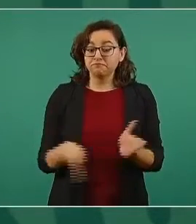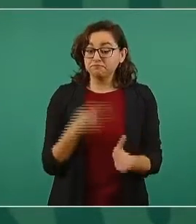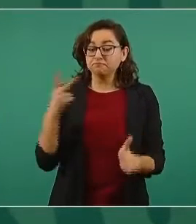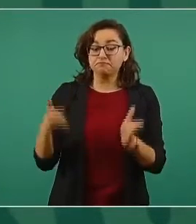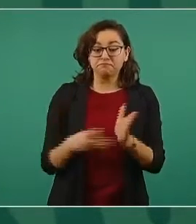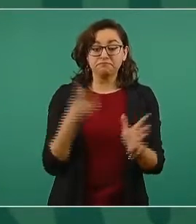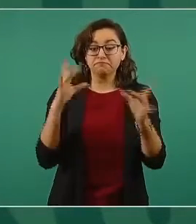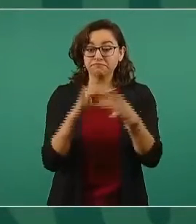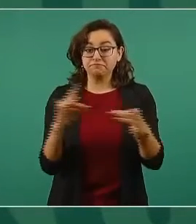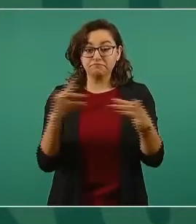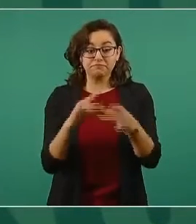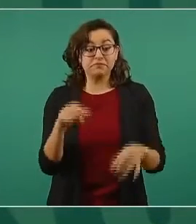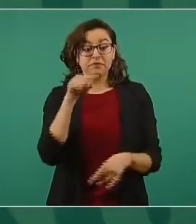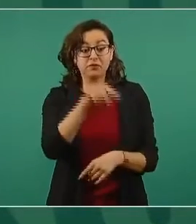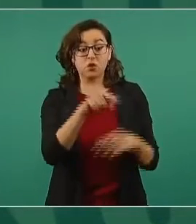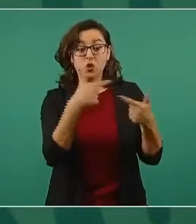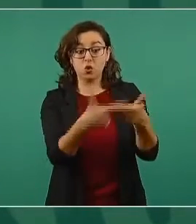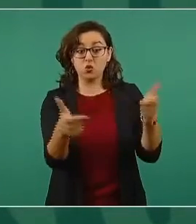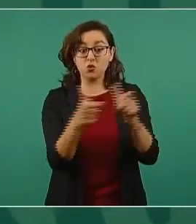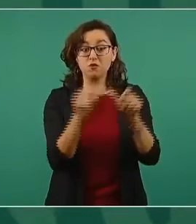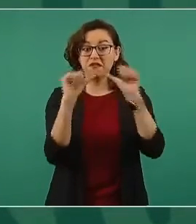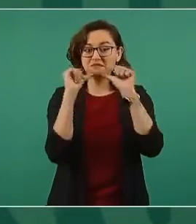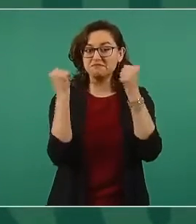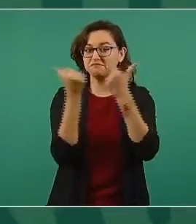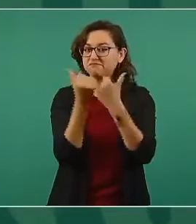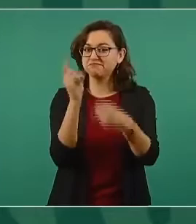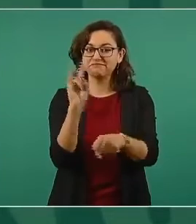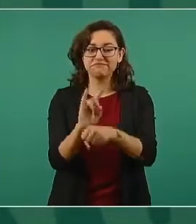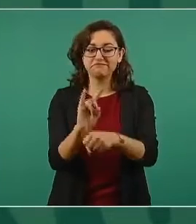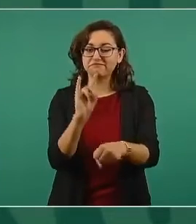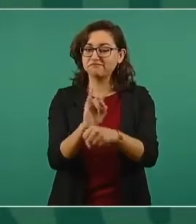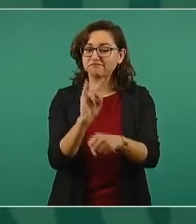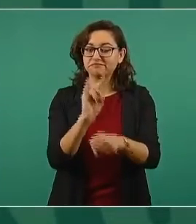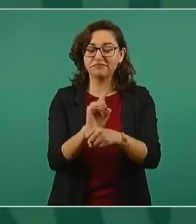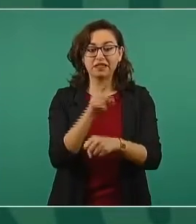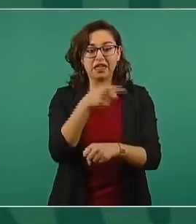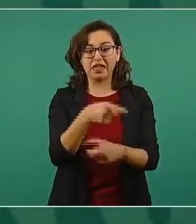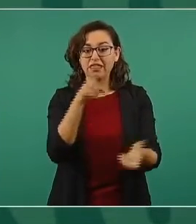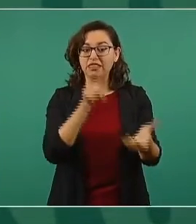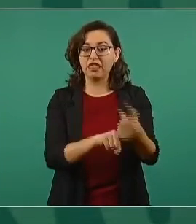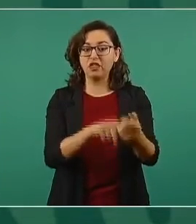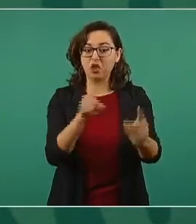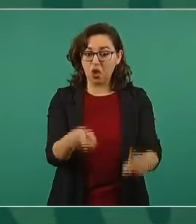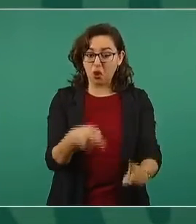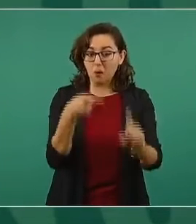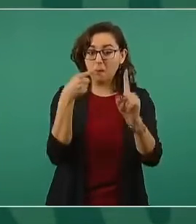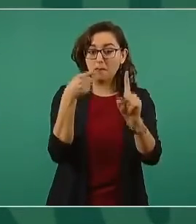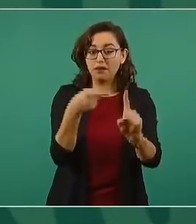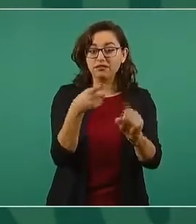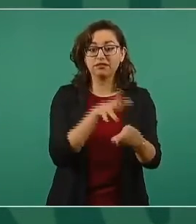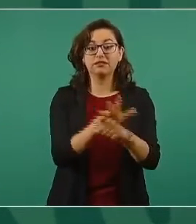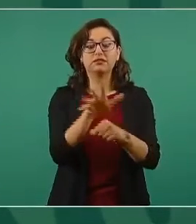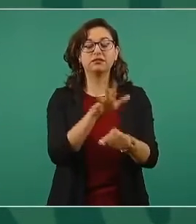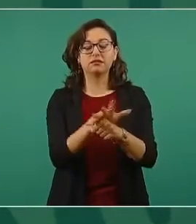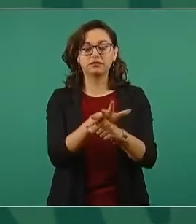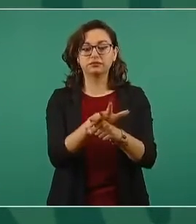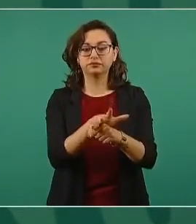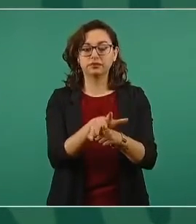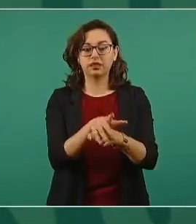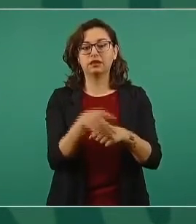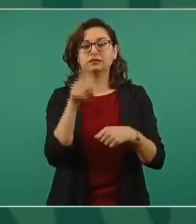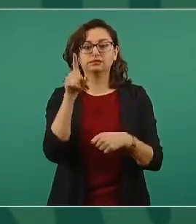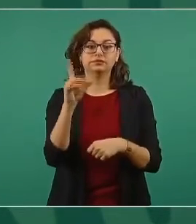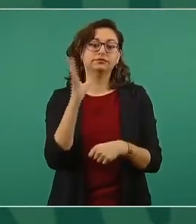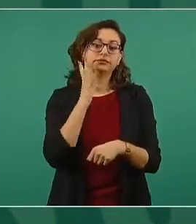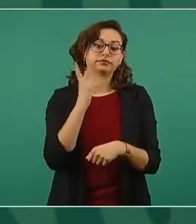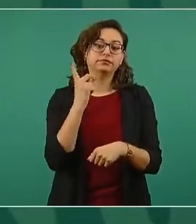el que ellos tengan mayoría